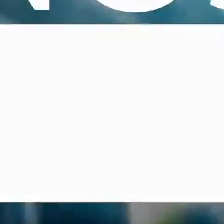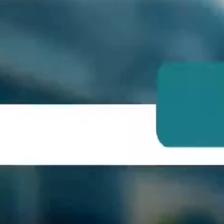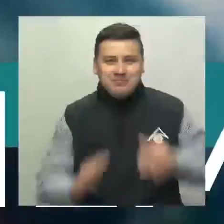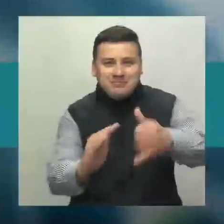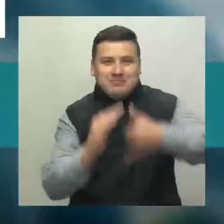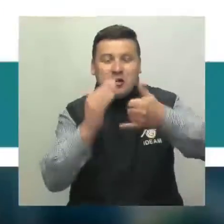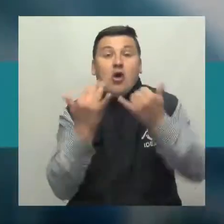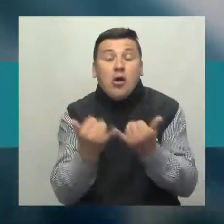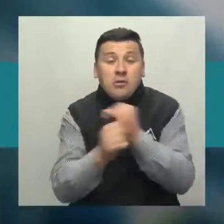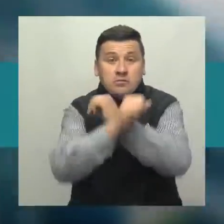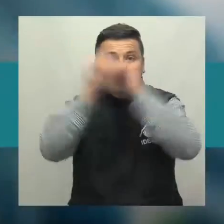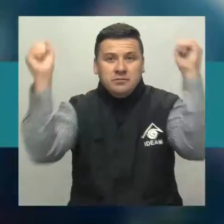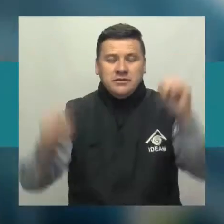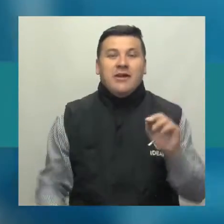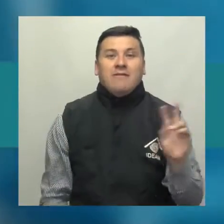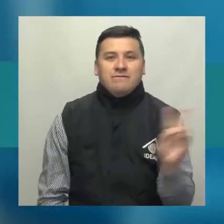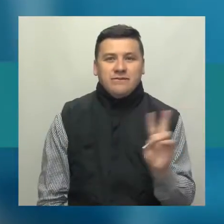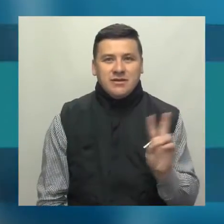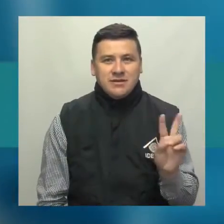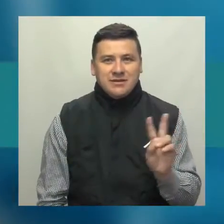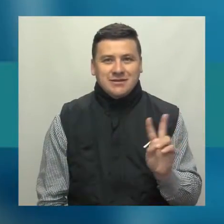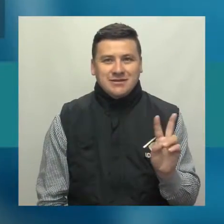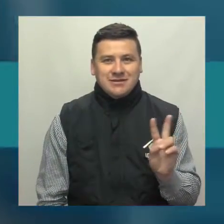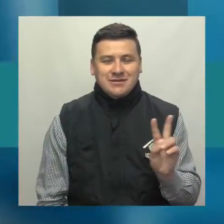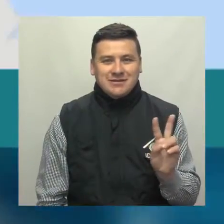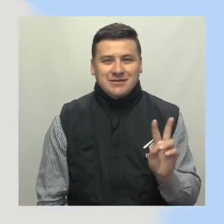Pronóstico del tiempo para la mañana del viernes